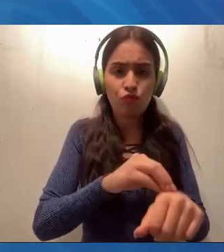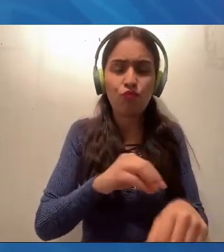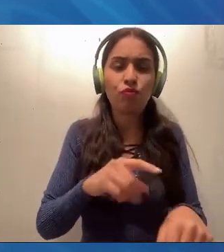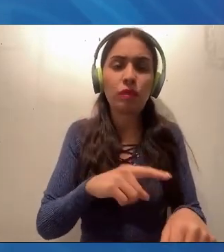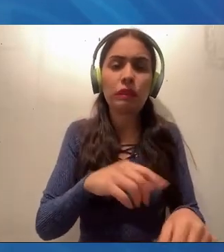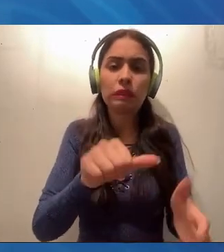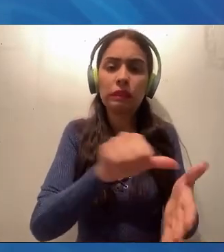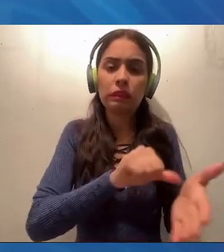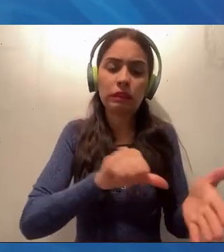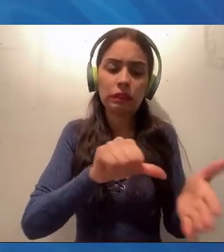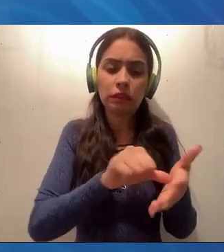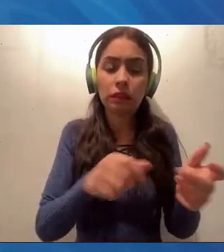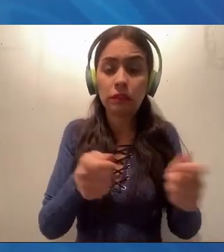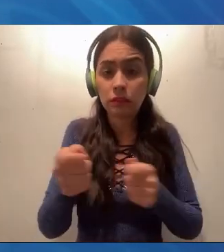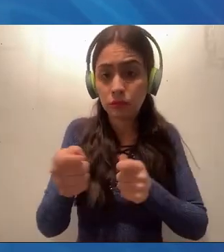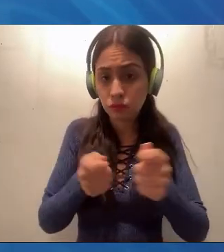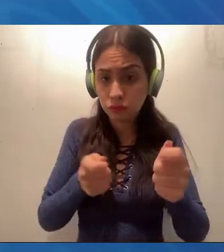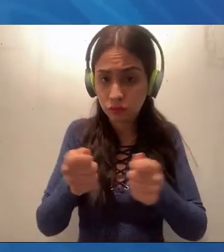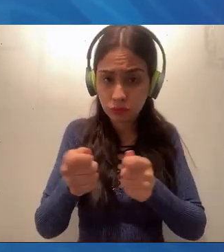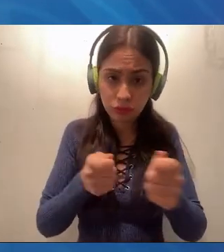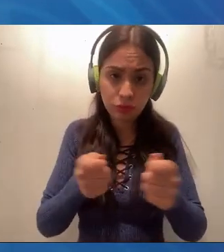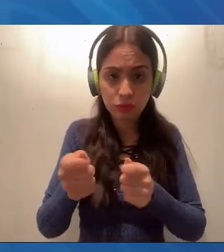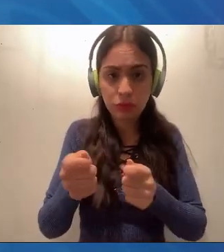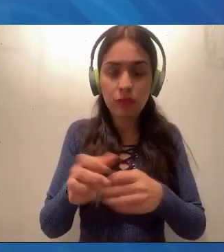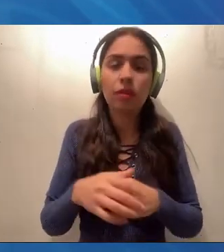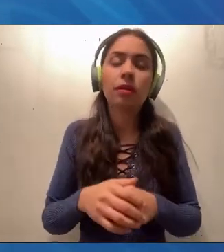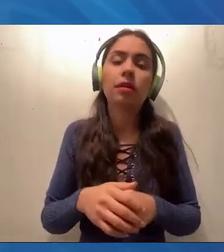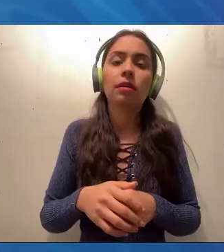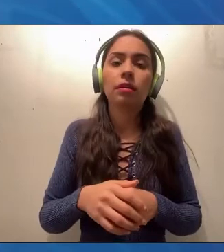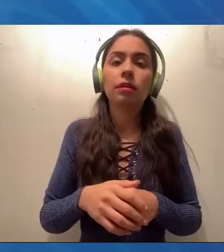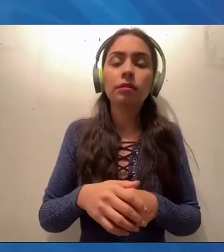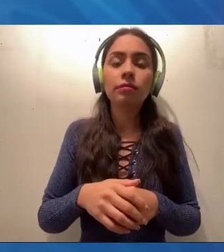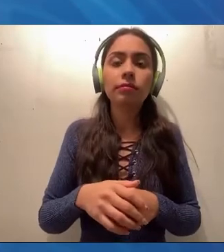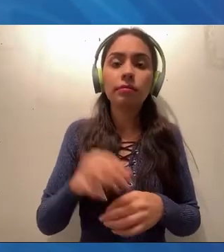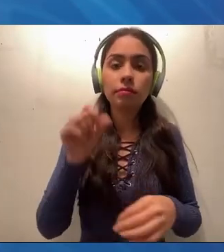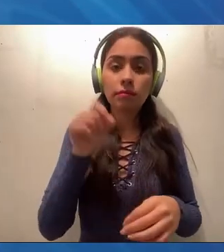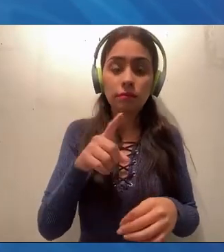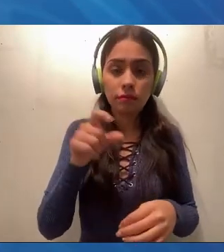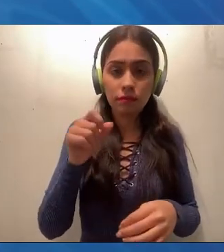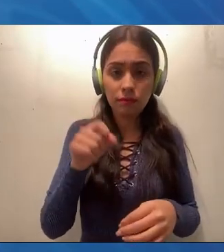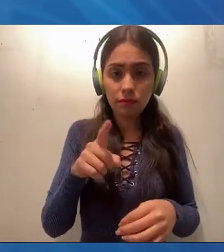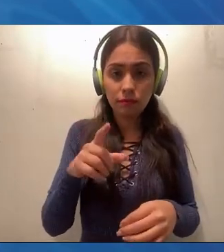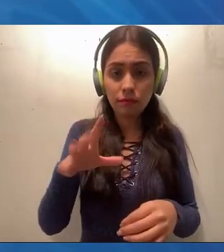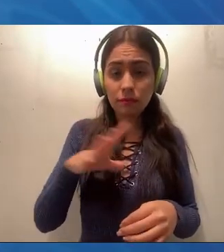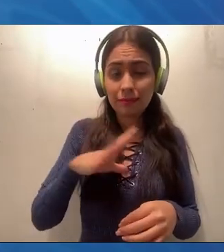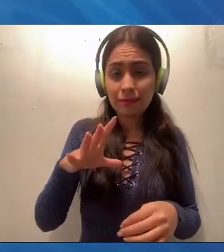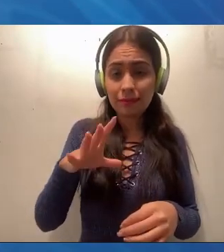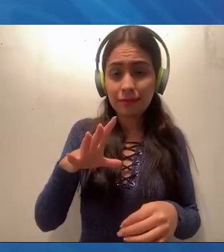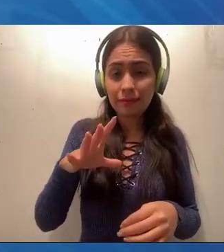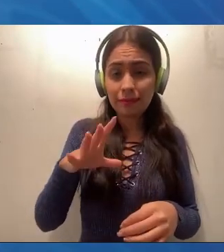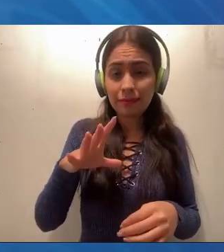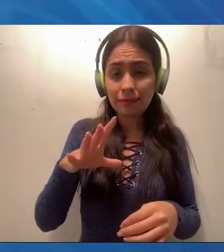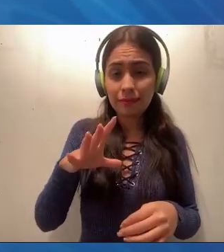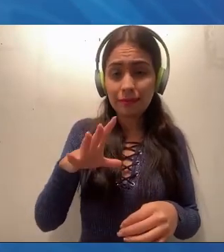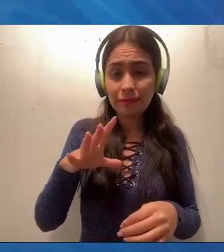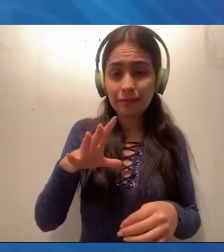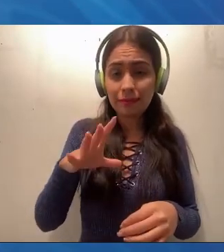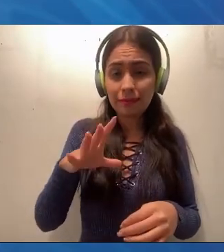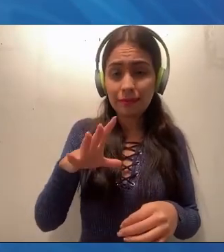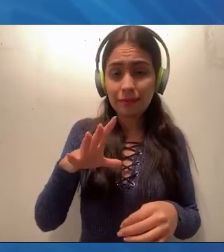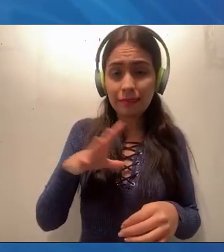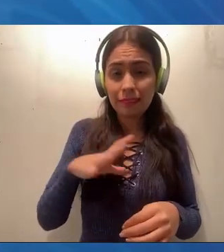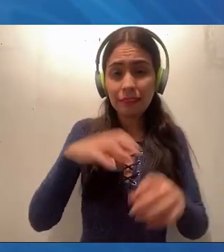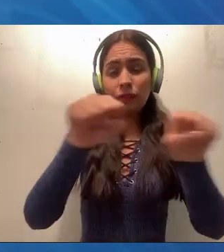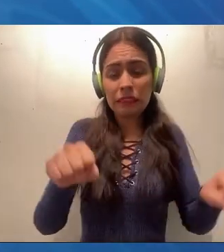Tenemos una sala de control de crisis en donde en cualquier eventualidad que llegara a suceder en un puente internacional a sus alrededores,